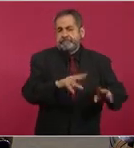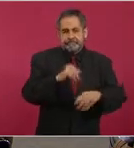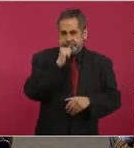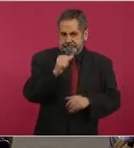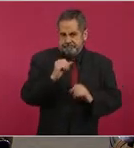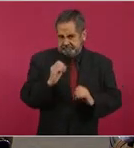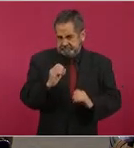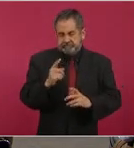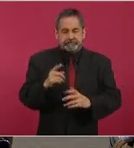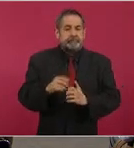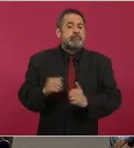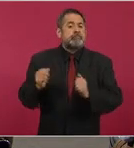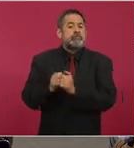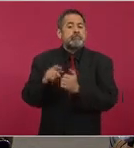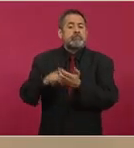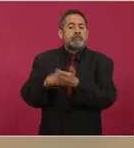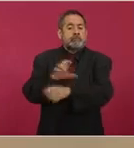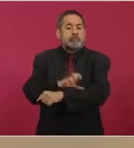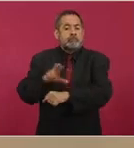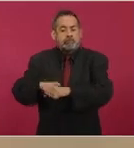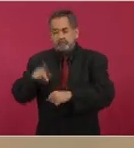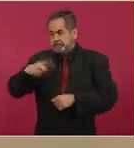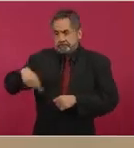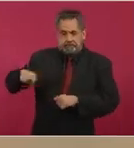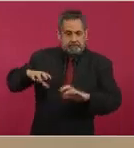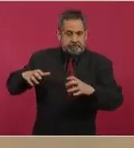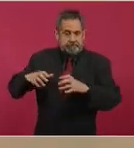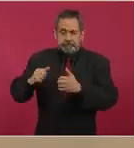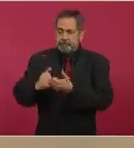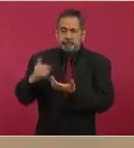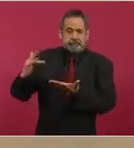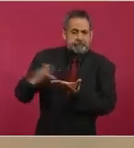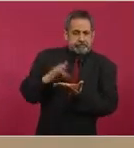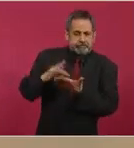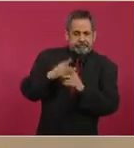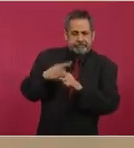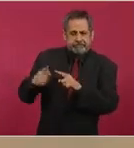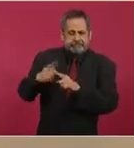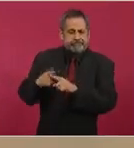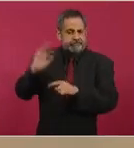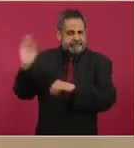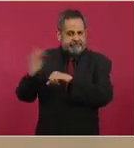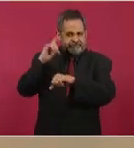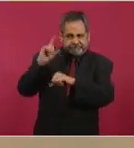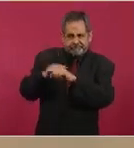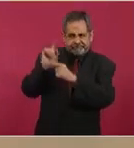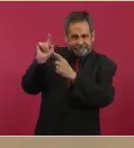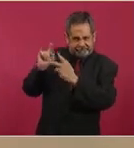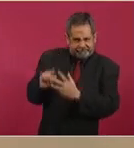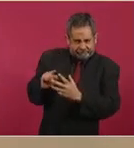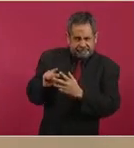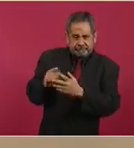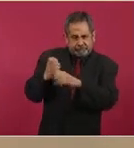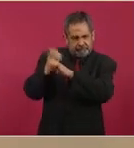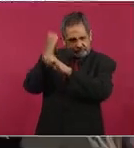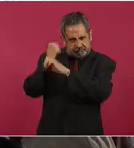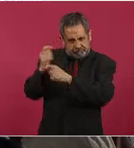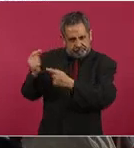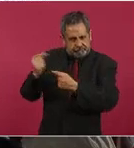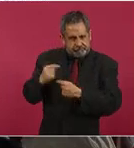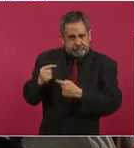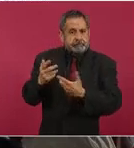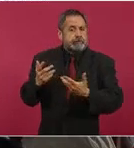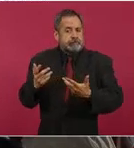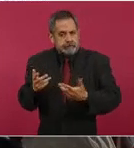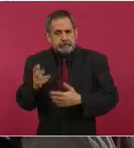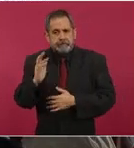Protección Ciudadana a través de la Coordinación Antisecuestros, con el apoyo de las distintas fuerzas federales y estatales, se